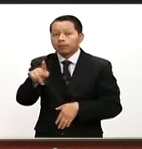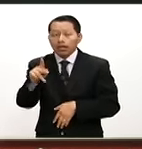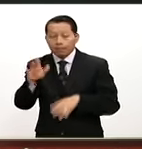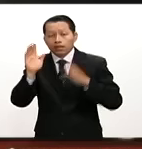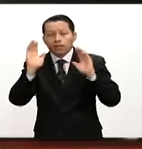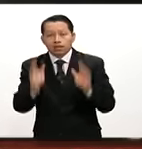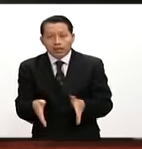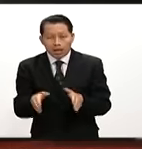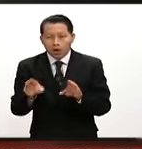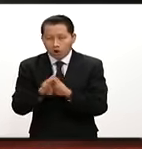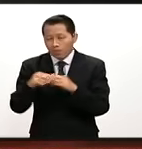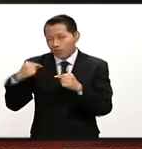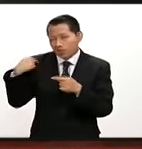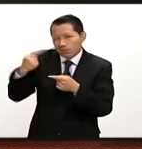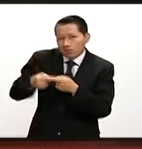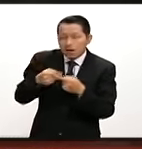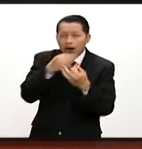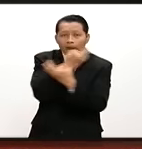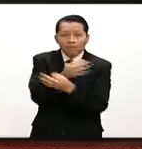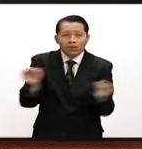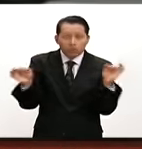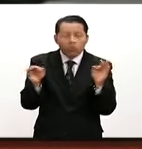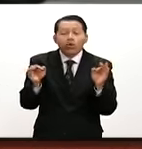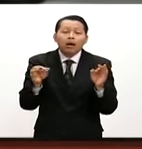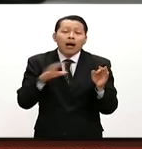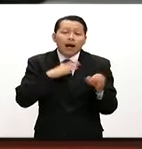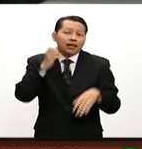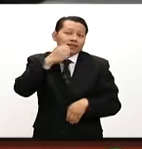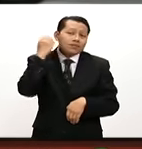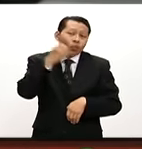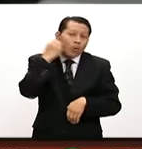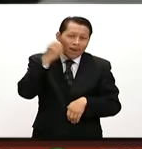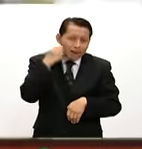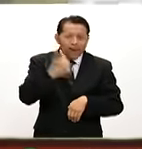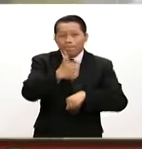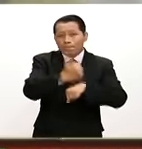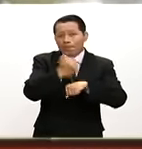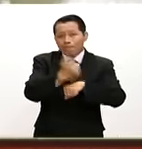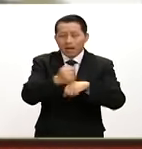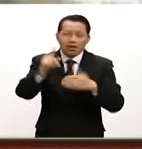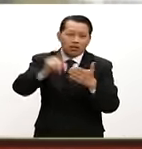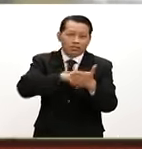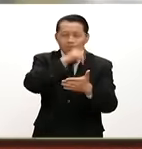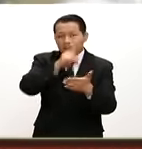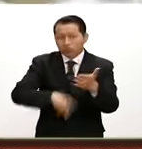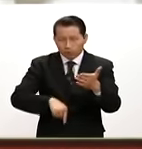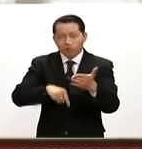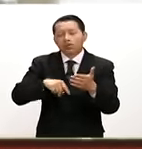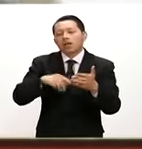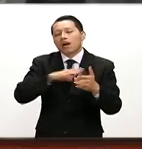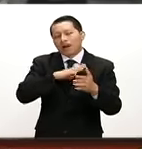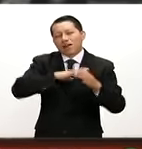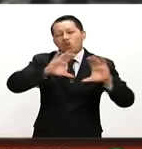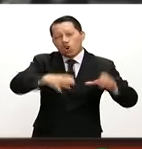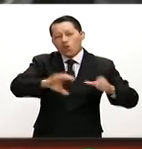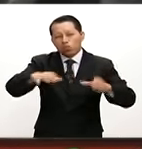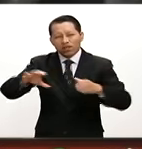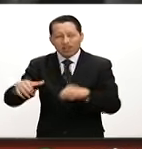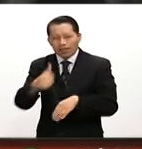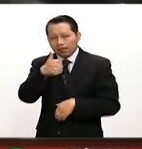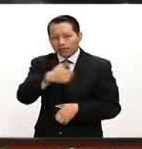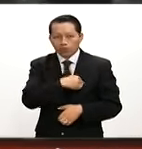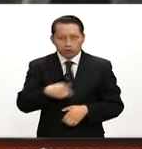a últimas horas, pues anunció la suspensión de clases en escuelas de educación básica ubicadas en algunas comunidades y colonias de seis